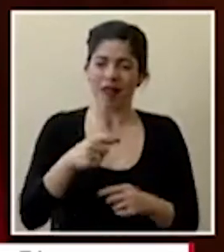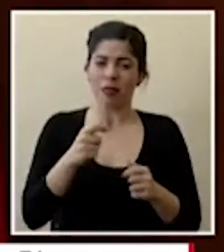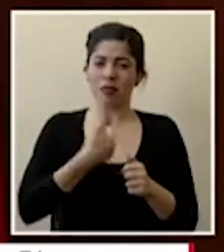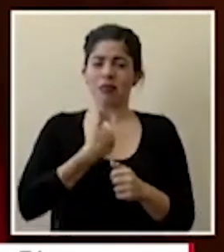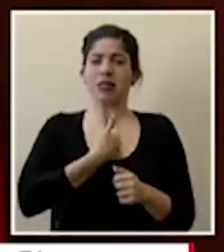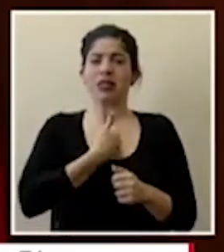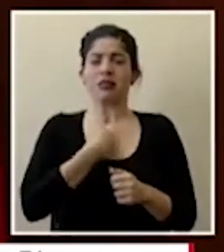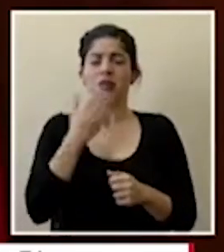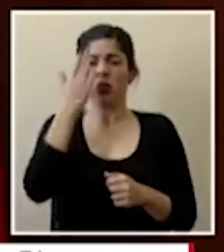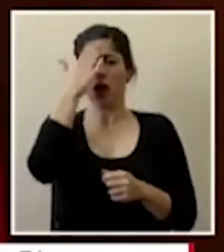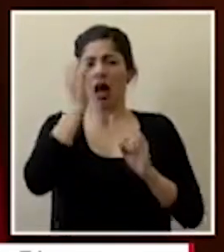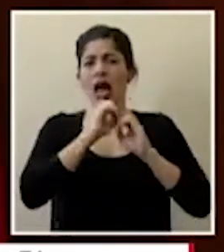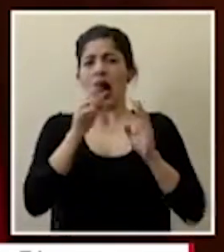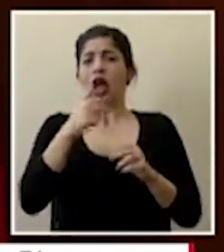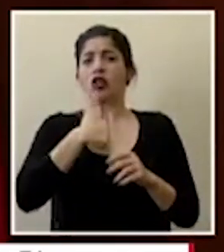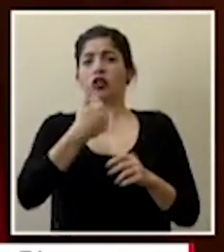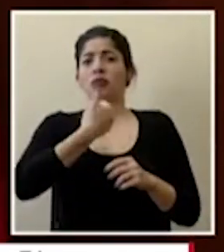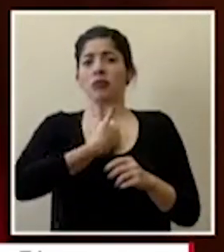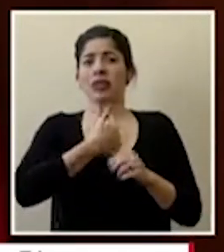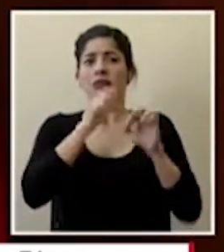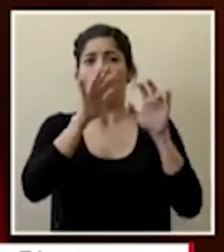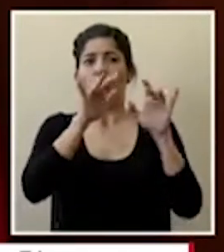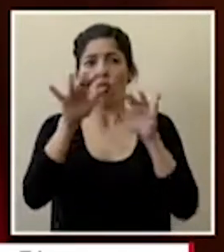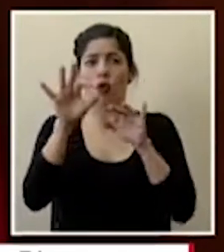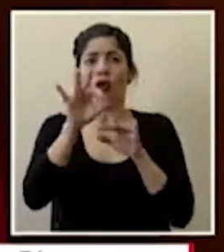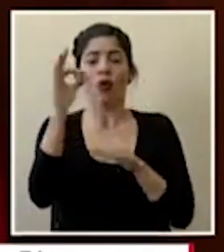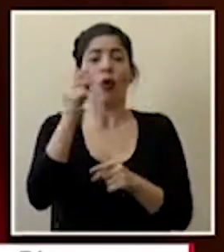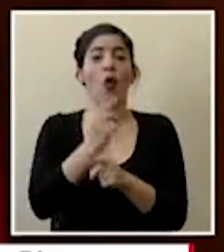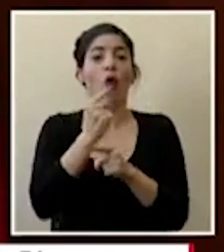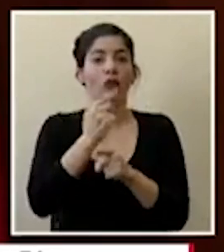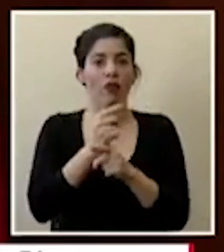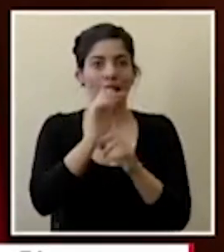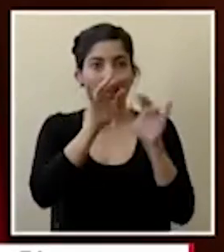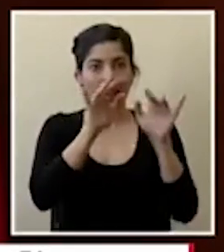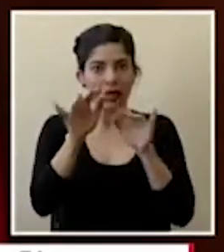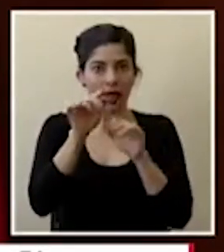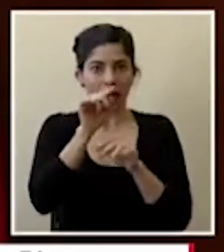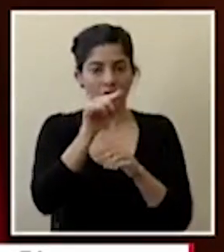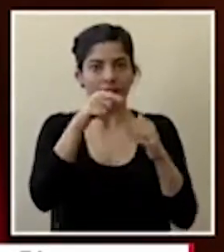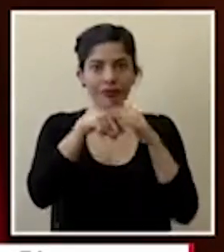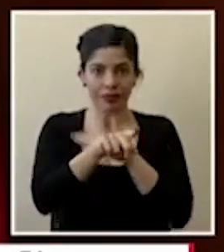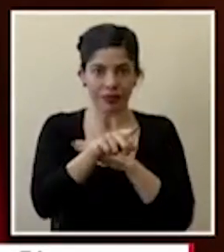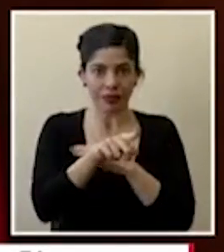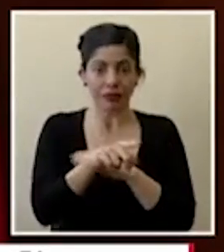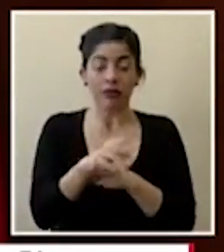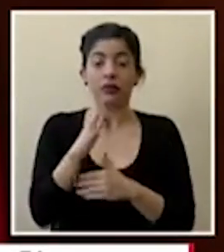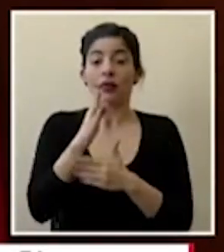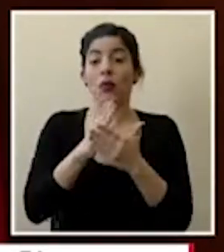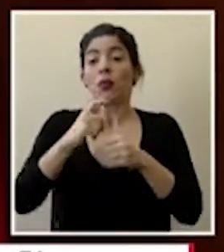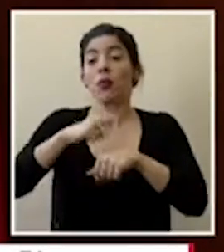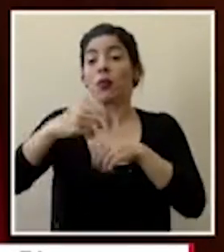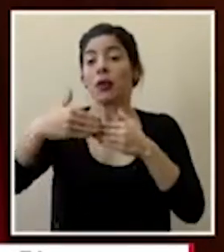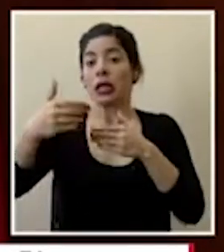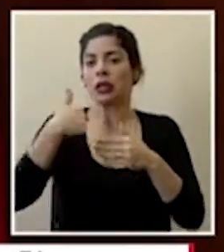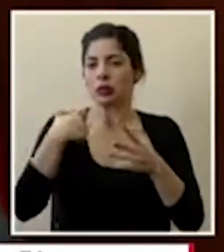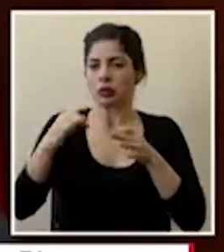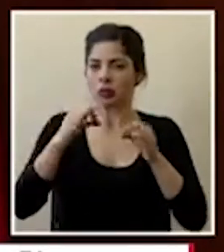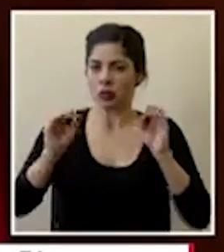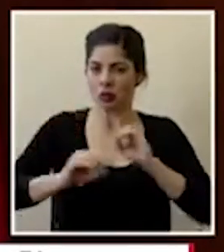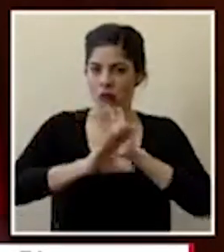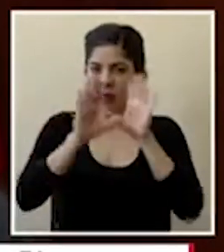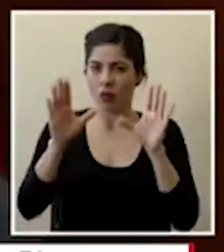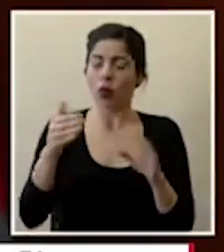claros de que las estamos escribiendo de la manera adecuada en algún momento y y esto quiero aclararlo